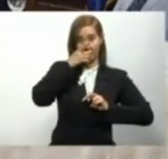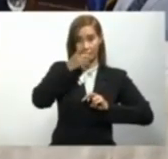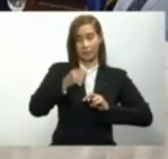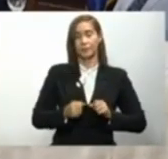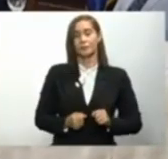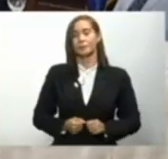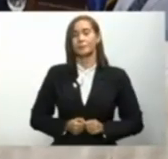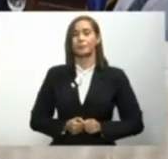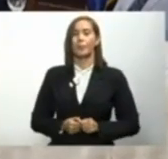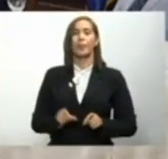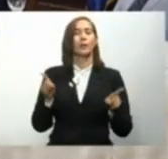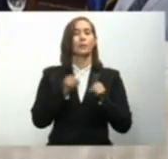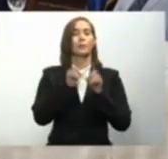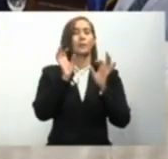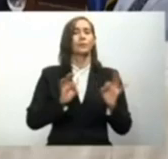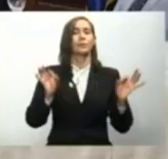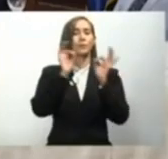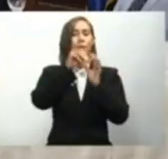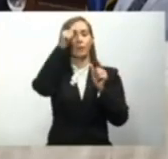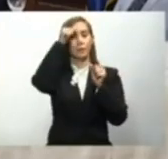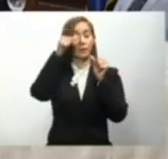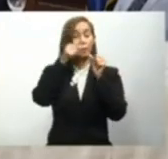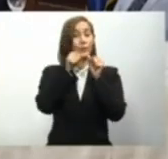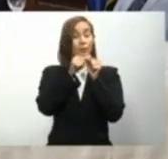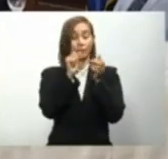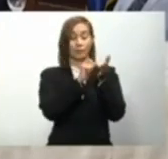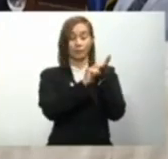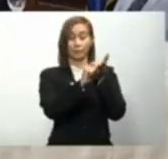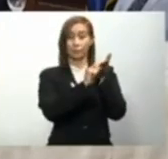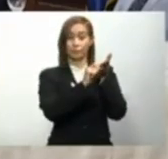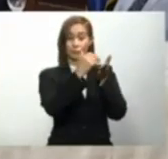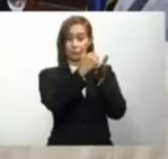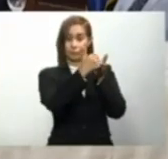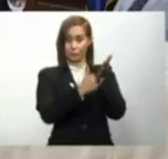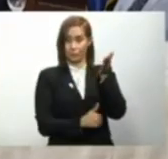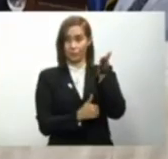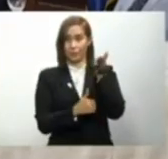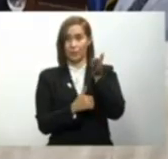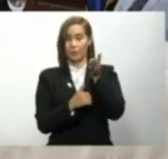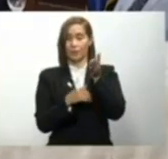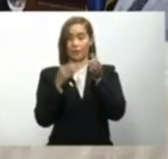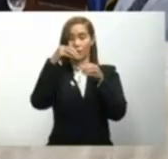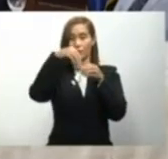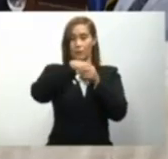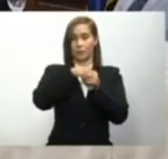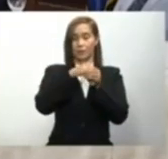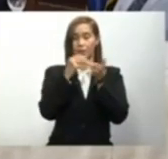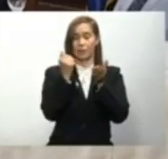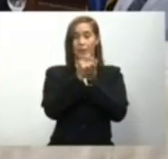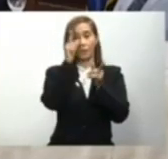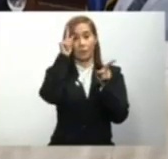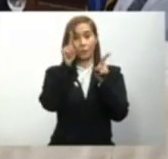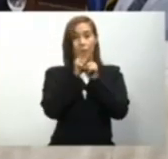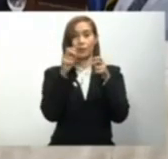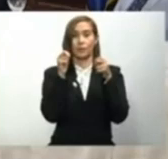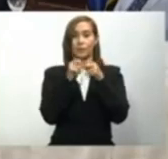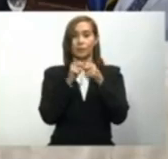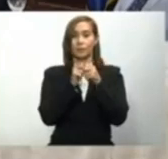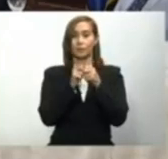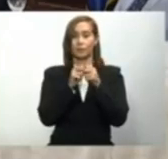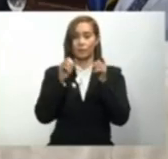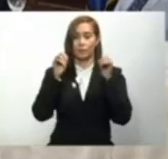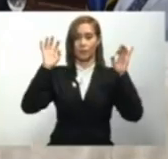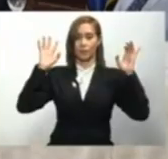Conviene recordar, además, que el documento que recoge el pacto eléctrico fue aprobado en una asamblea plenaria